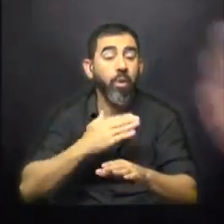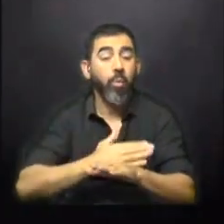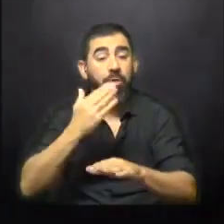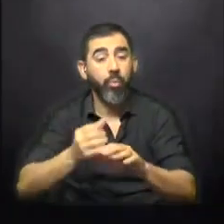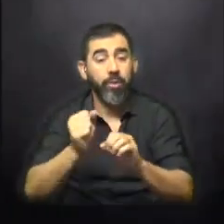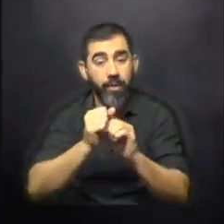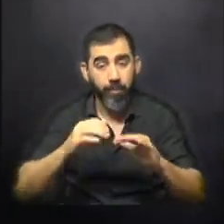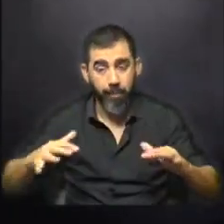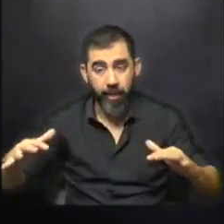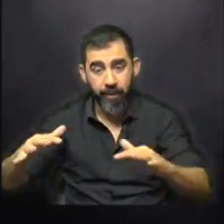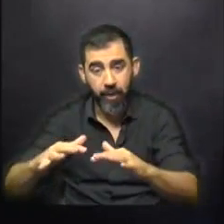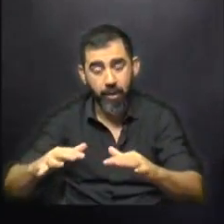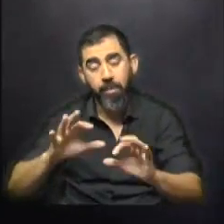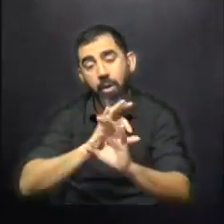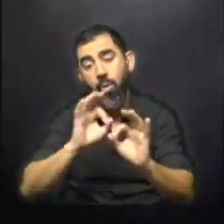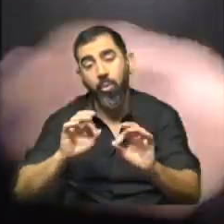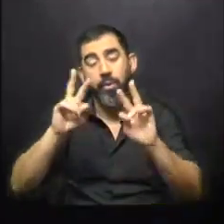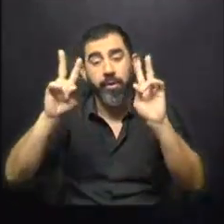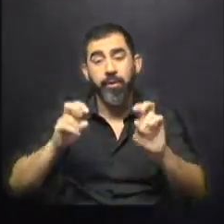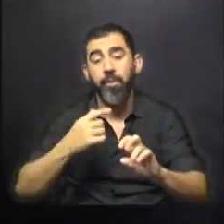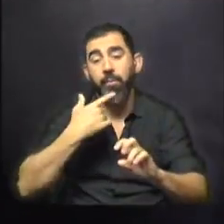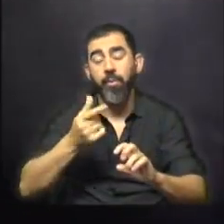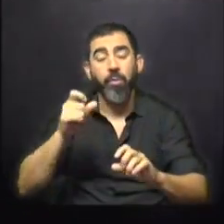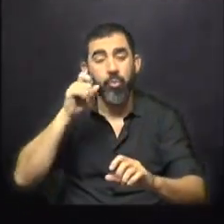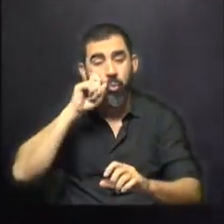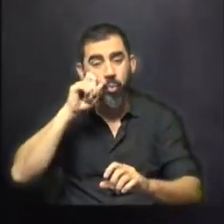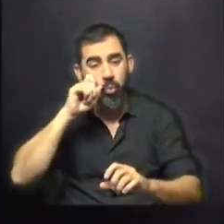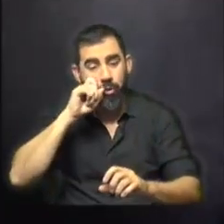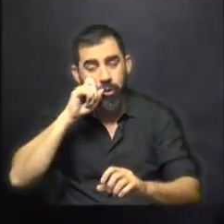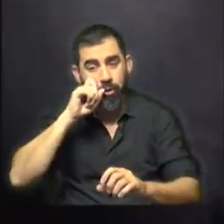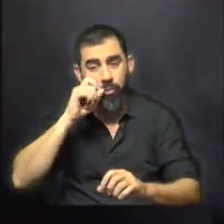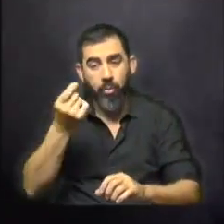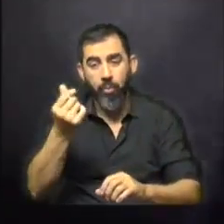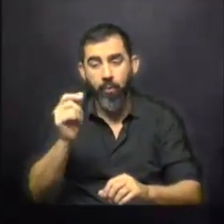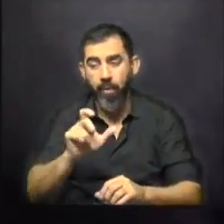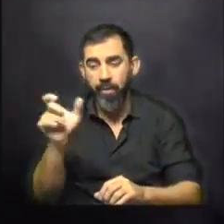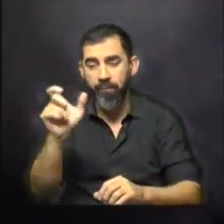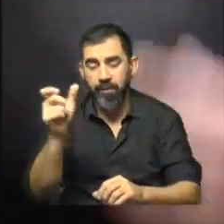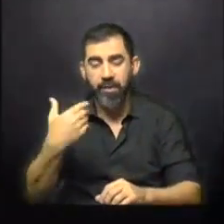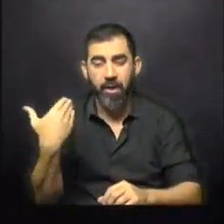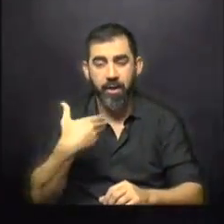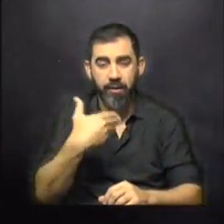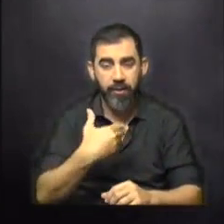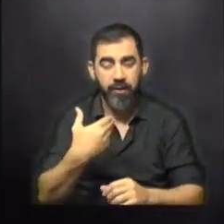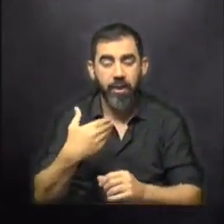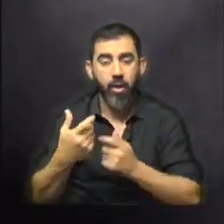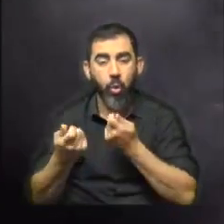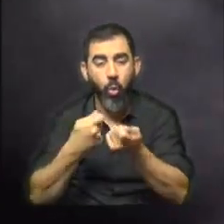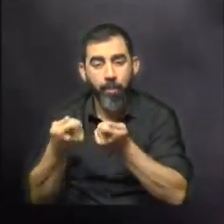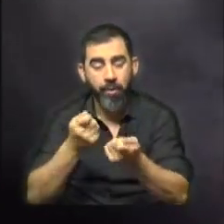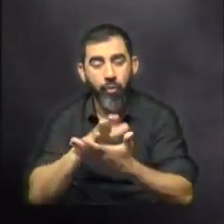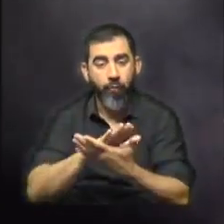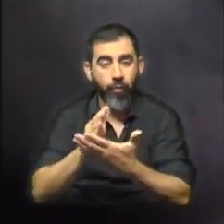pandemia y luego por otros factores como es el caso del turismo, con la diferencia cambiaria que tenemos con Argentina, el comercio de frontera